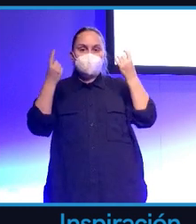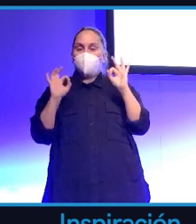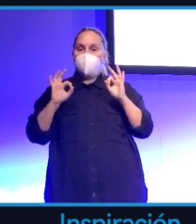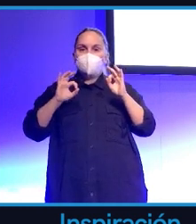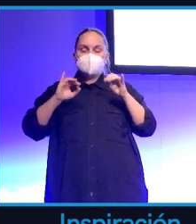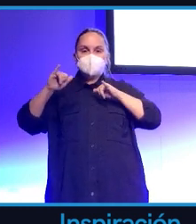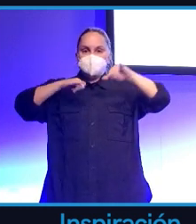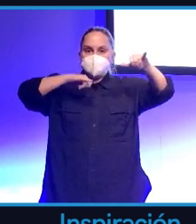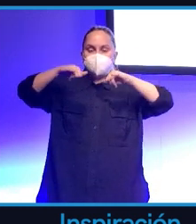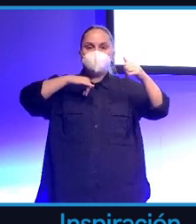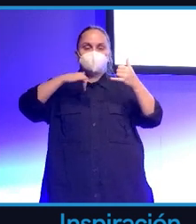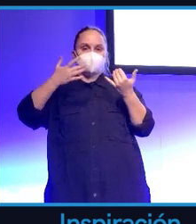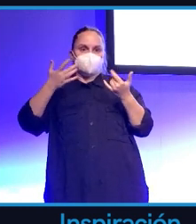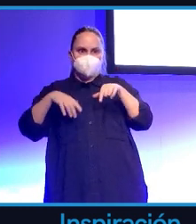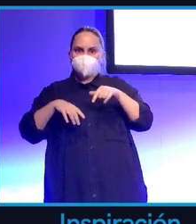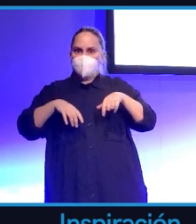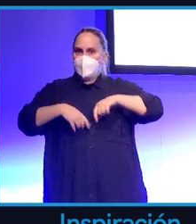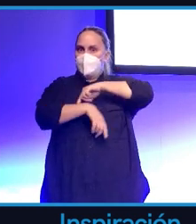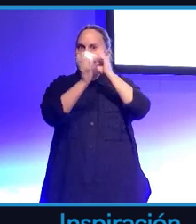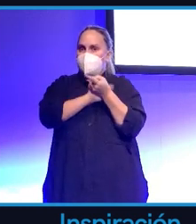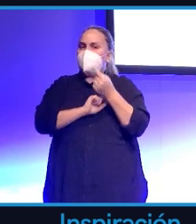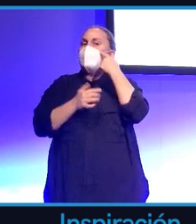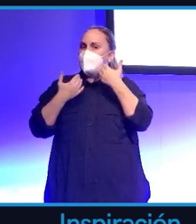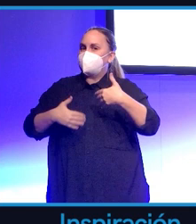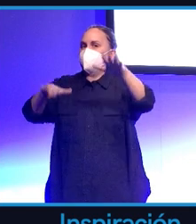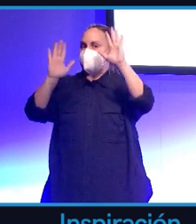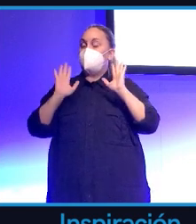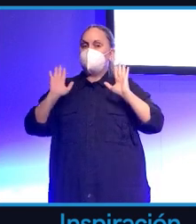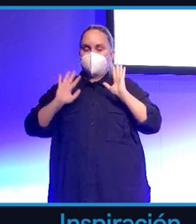Ya veremos con el tiempo, pero no cabe duda de que está aquí para quedarse.